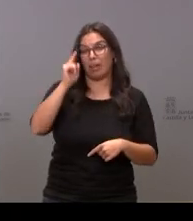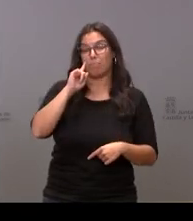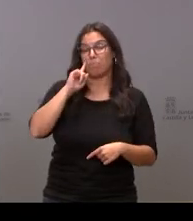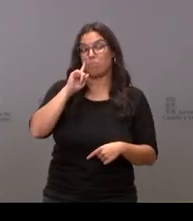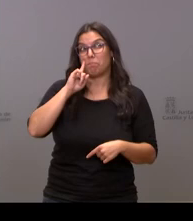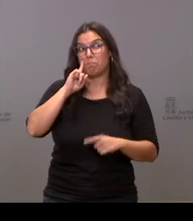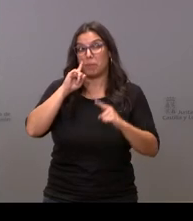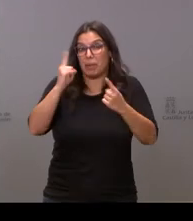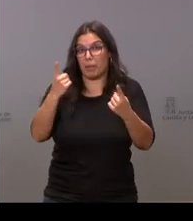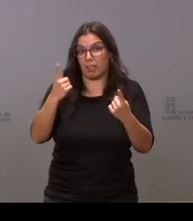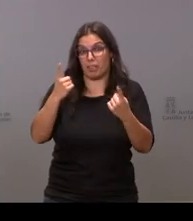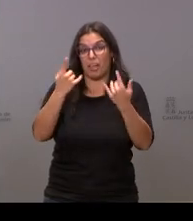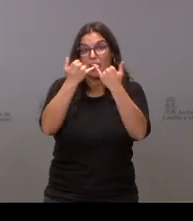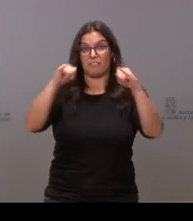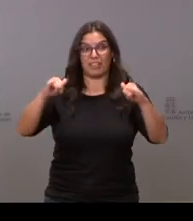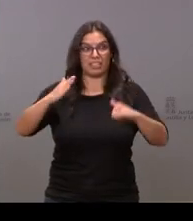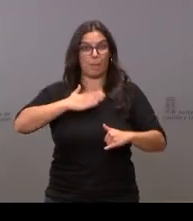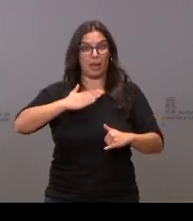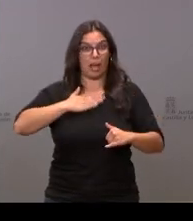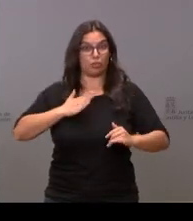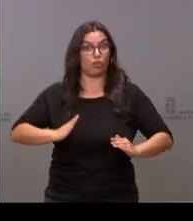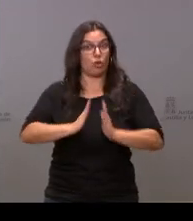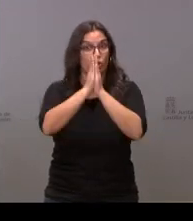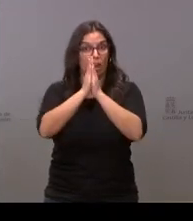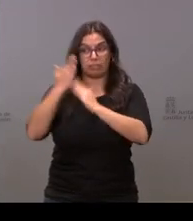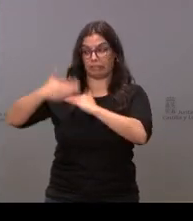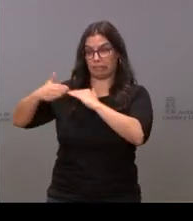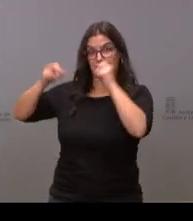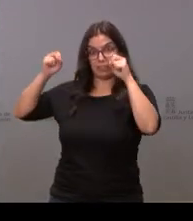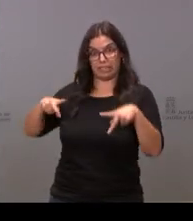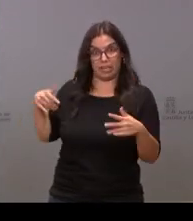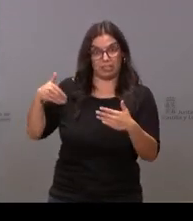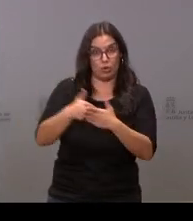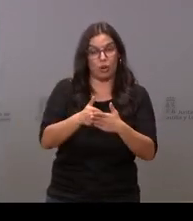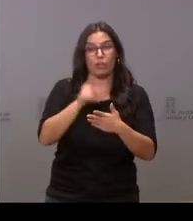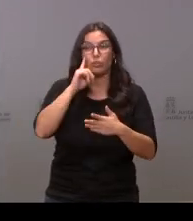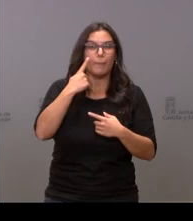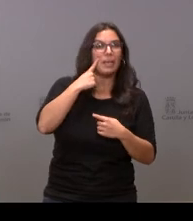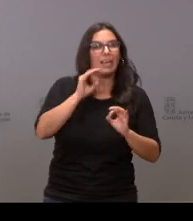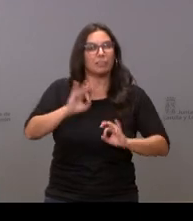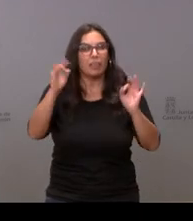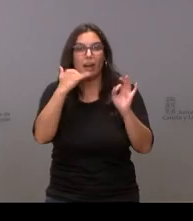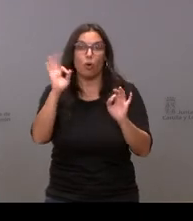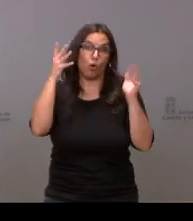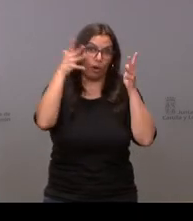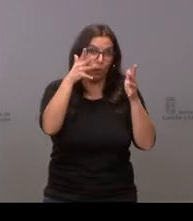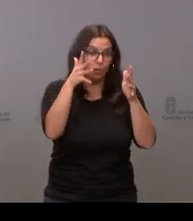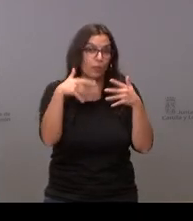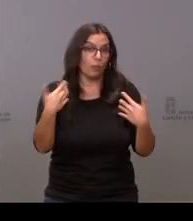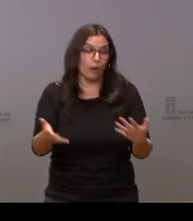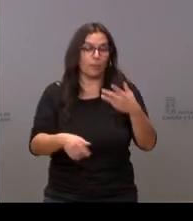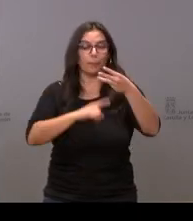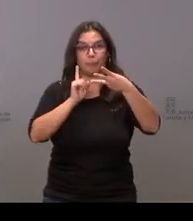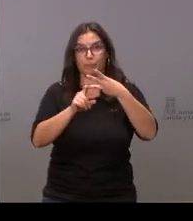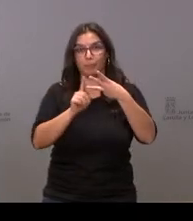en Castilla y León tras el fin de las restricciones no sé si hay algún tipo de vigilancia especial o en todo caso qué recomendaciones se haría a la población